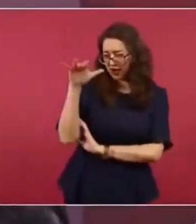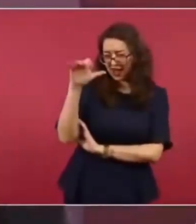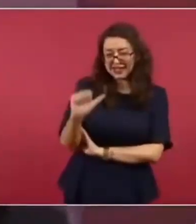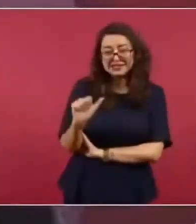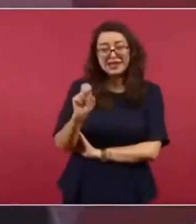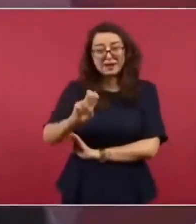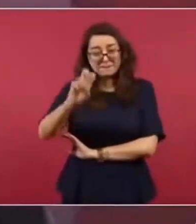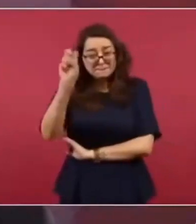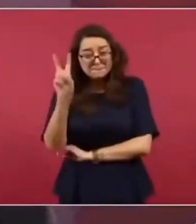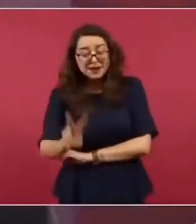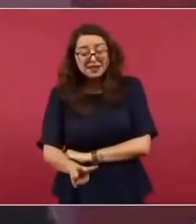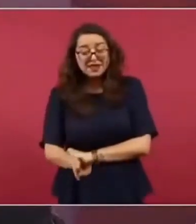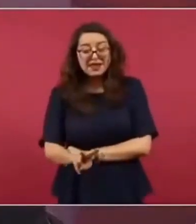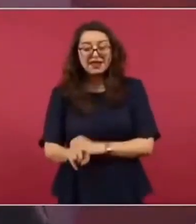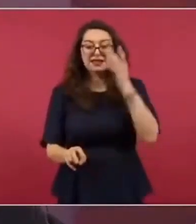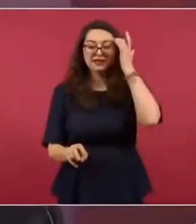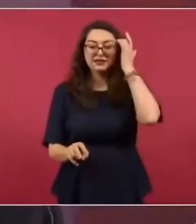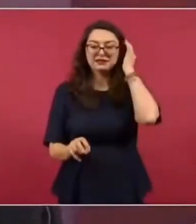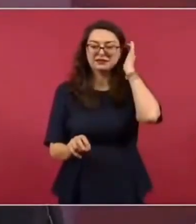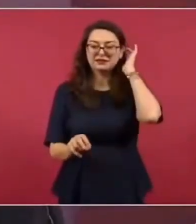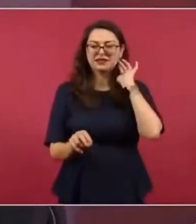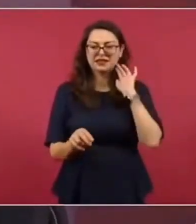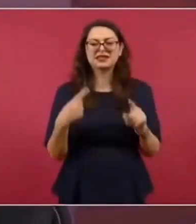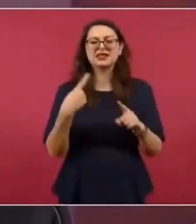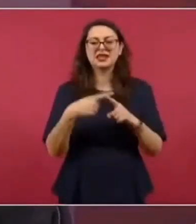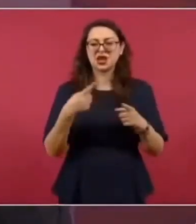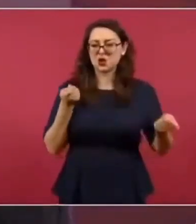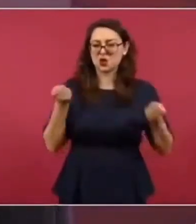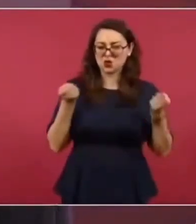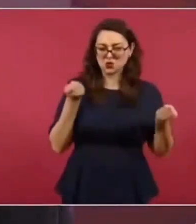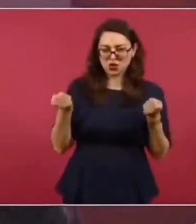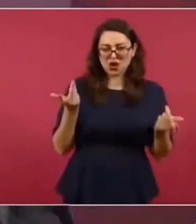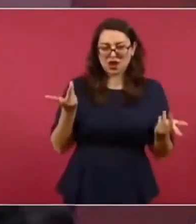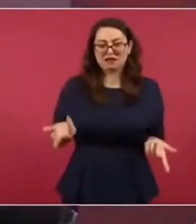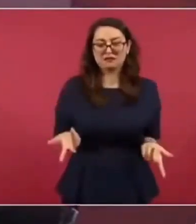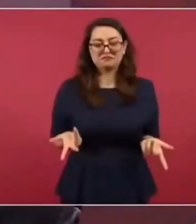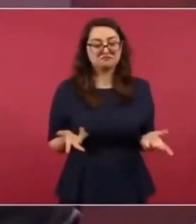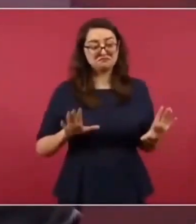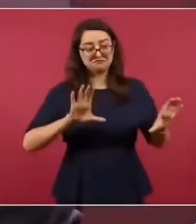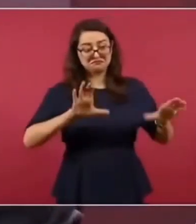el gobierno de la minoría, de los pocos, de los ricos.